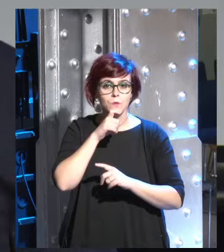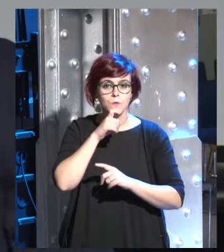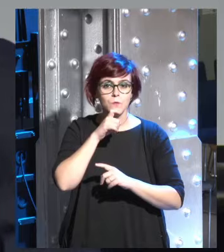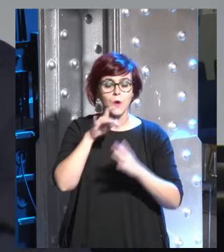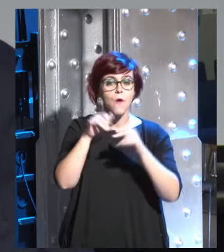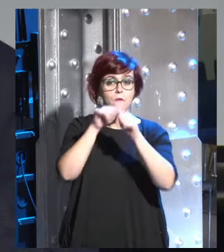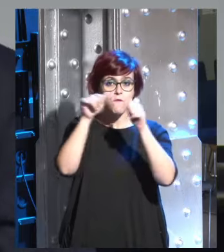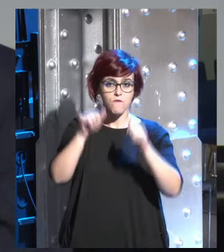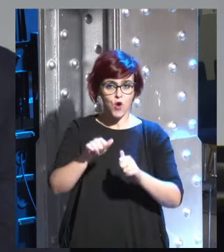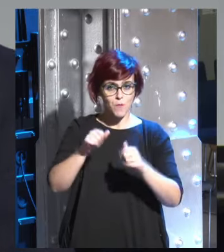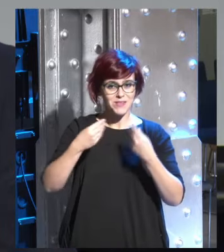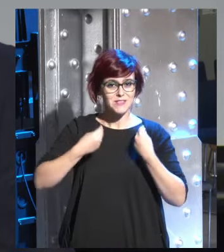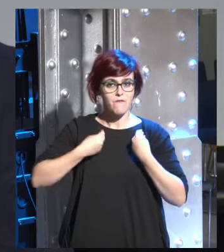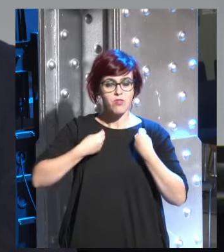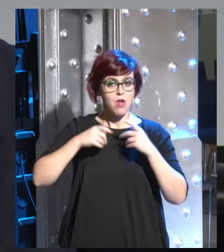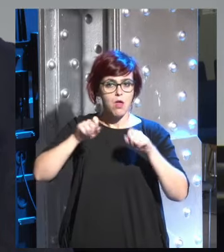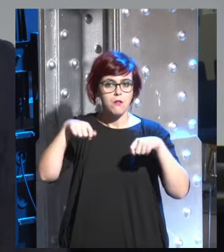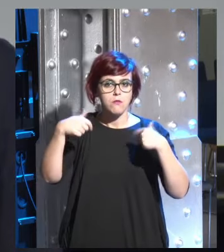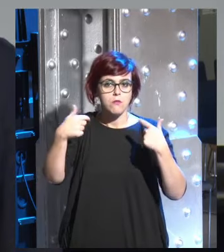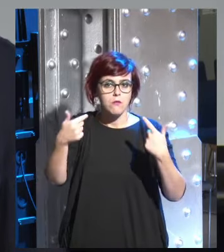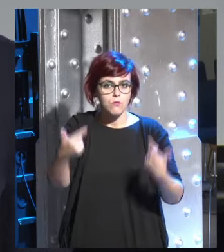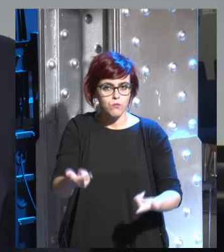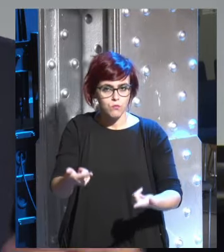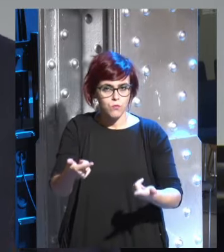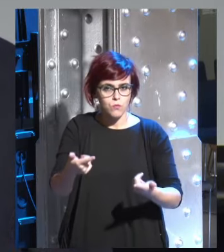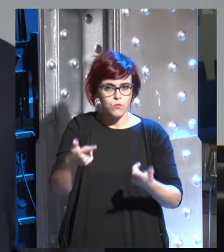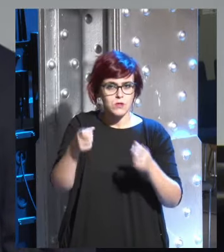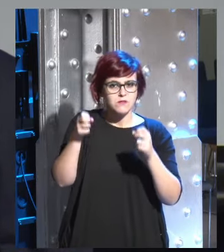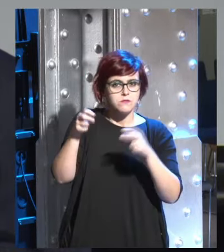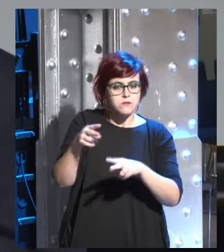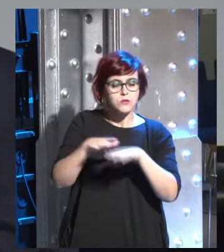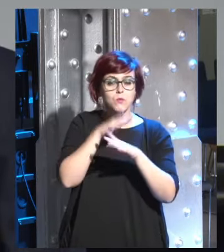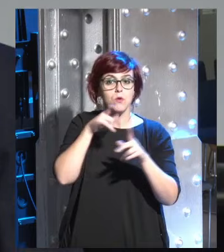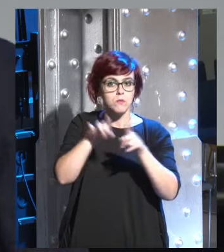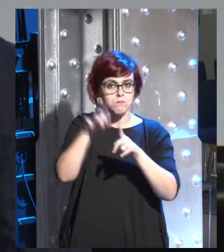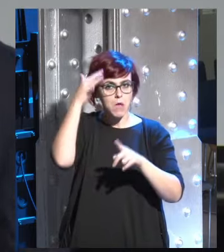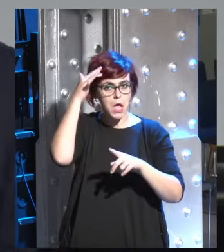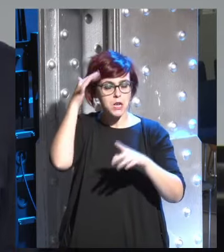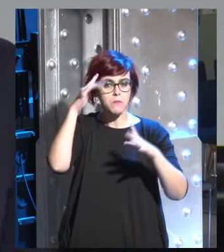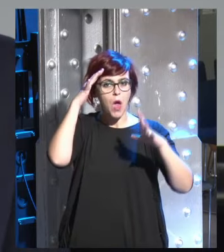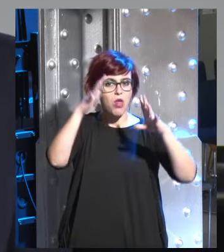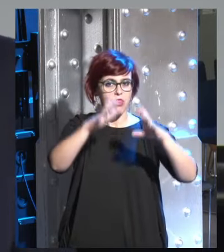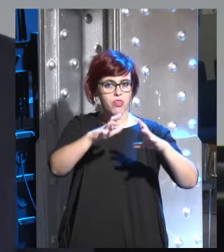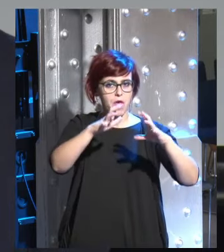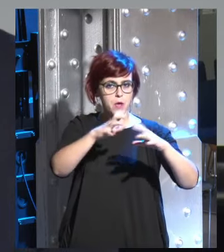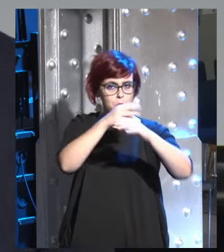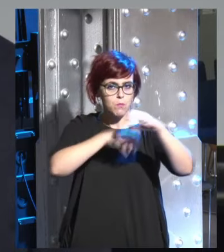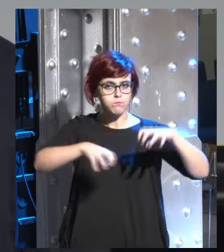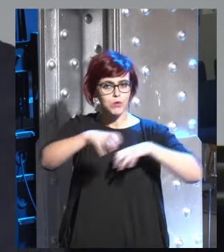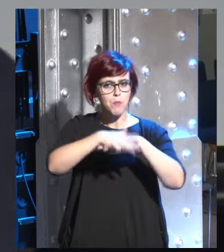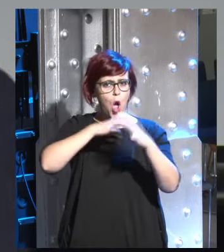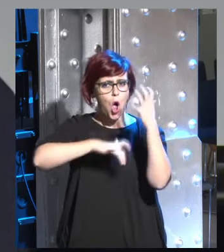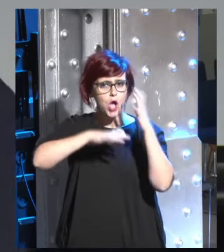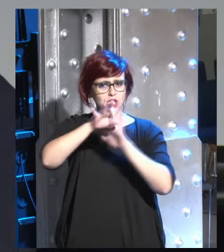formas de vida completamente inorgánicas reemplazar incluso el cerebro con ordenadores super inteligentes